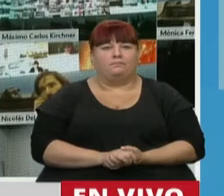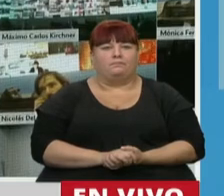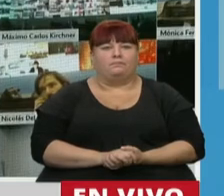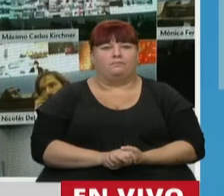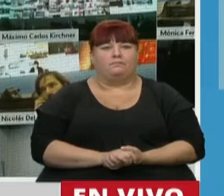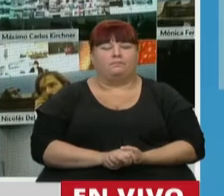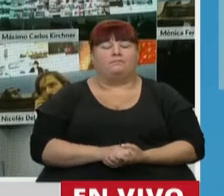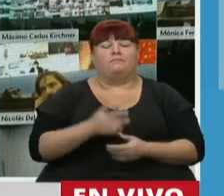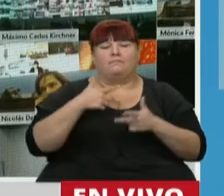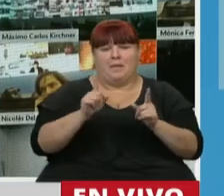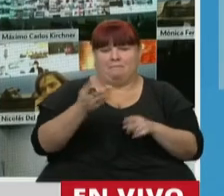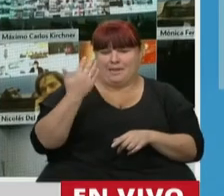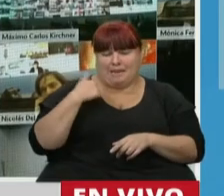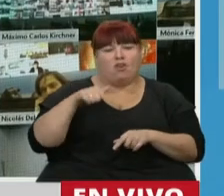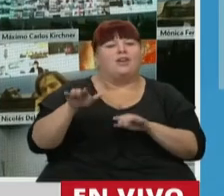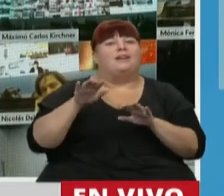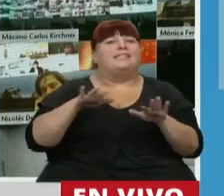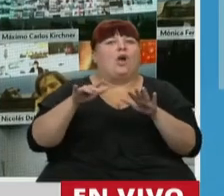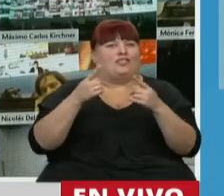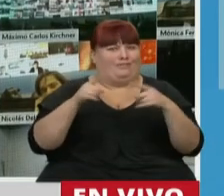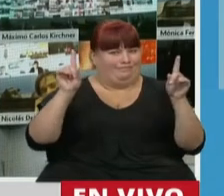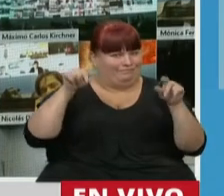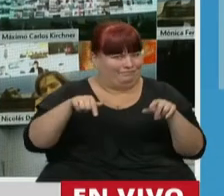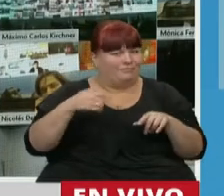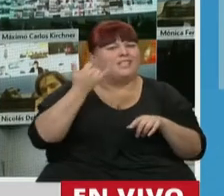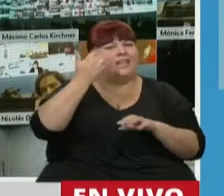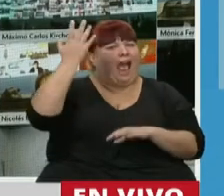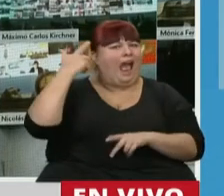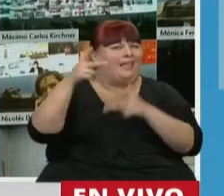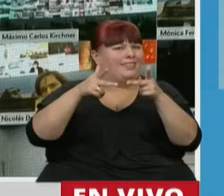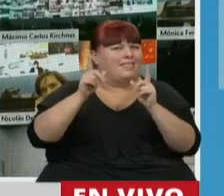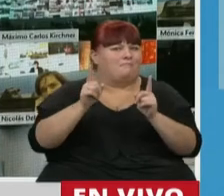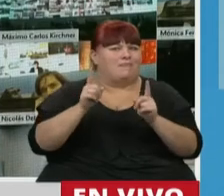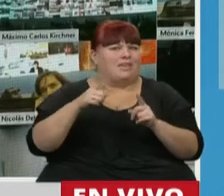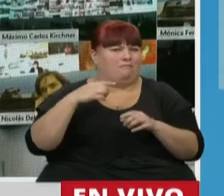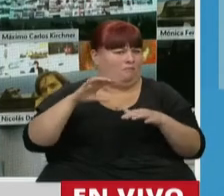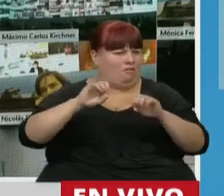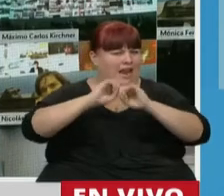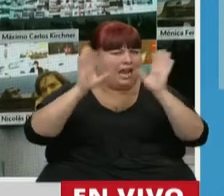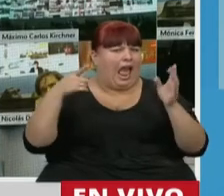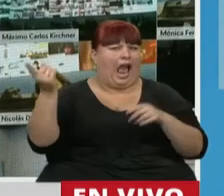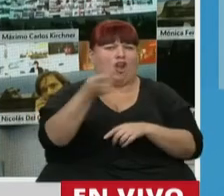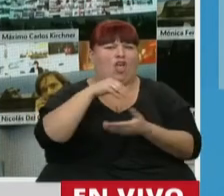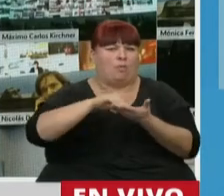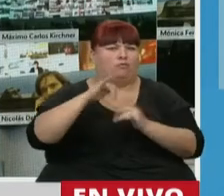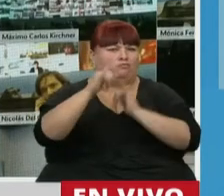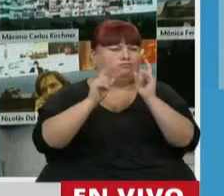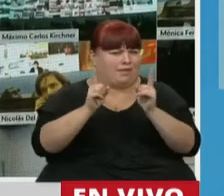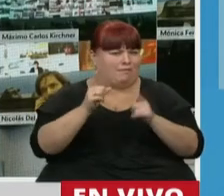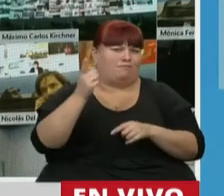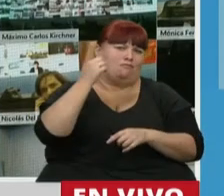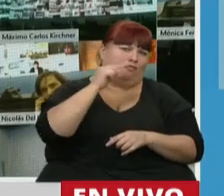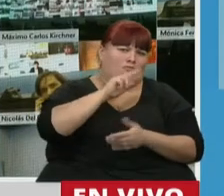Y como lo acabo de decir, es una circunstancia de excepcionalidad. Ya lo han dicho, y muy concretamente, muchos diputados y